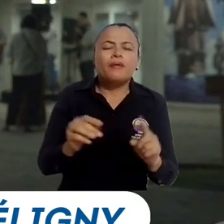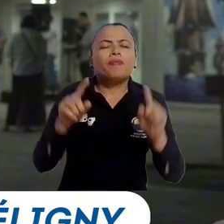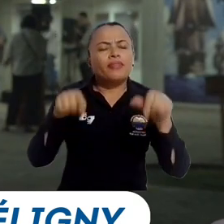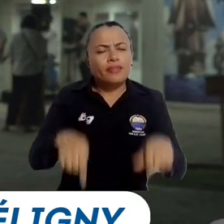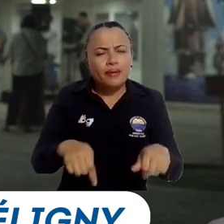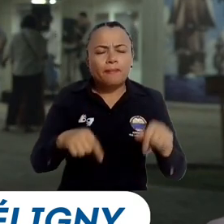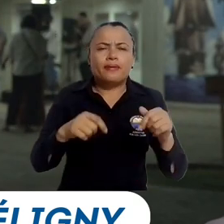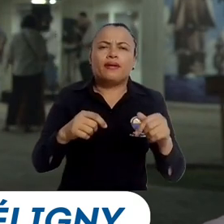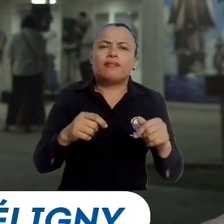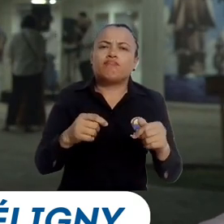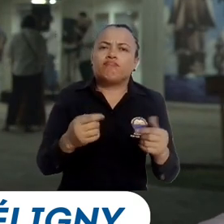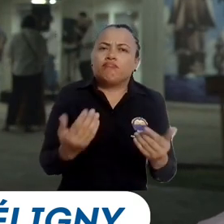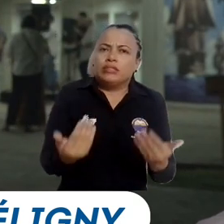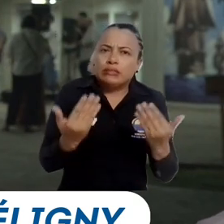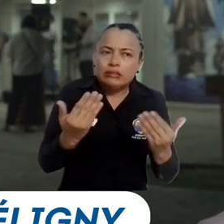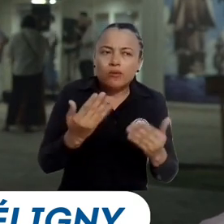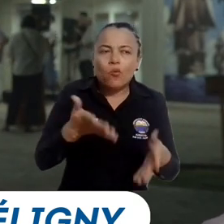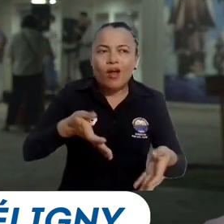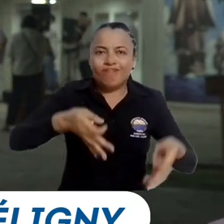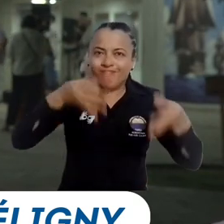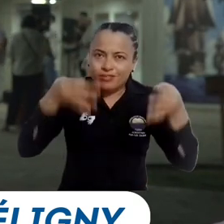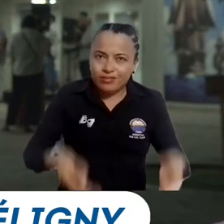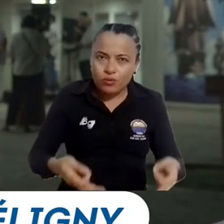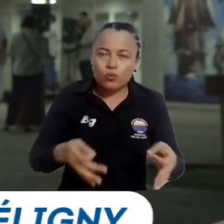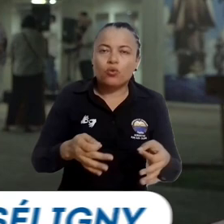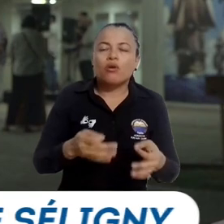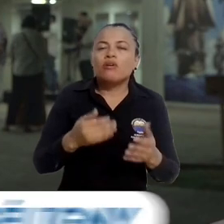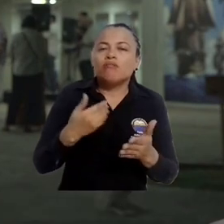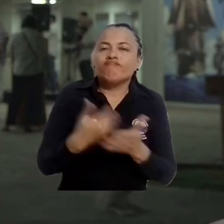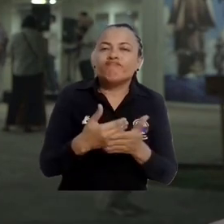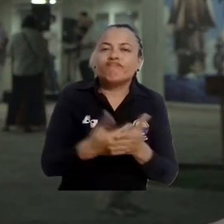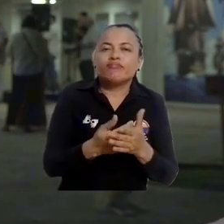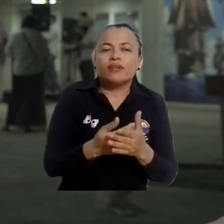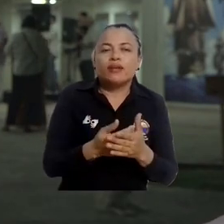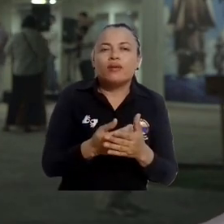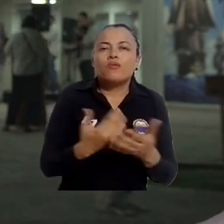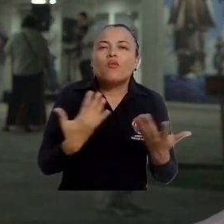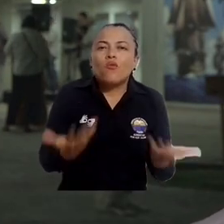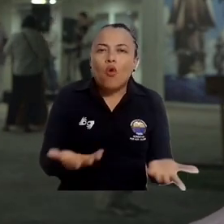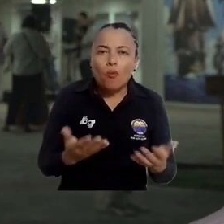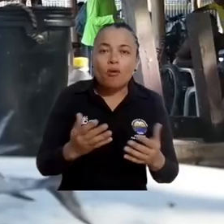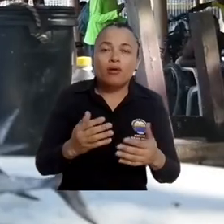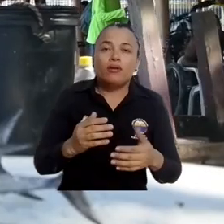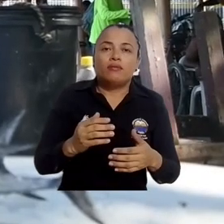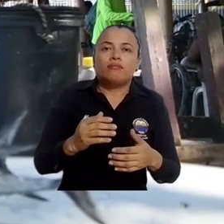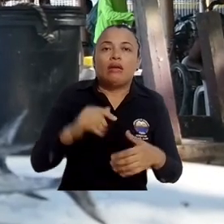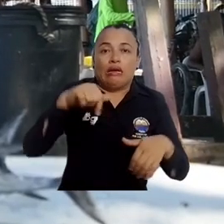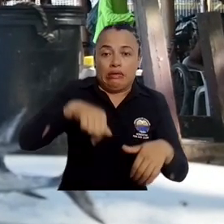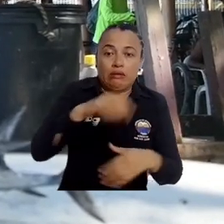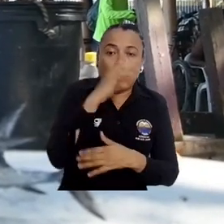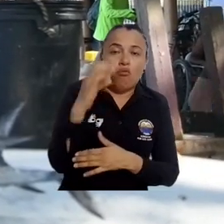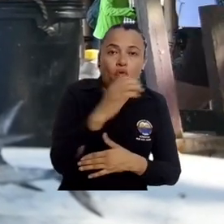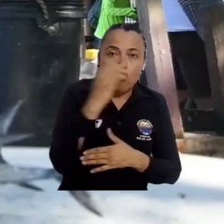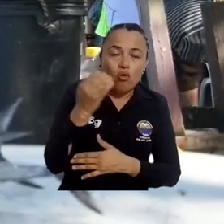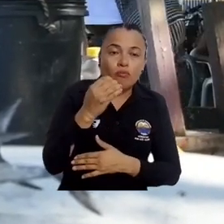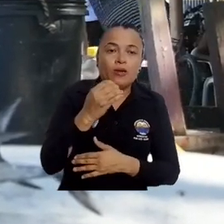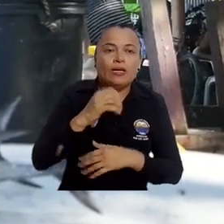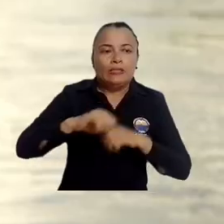universidad, sino que también se ha comprobado de este modo que existe en Colombia